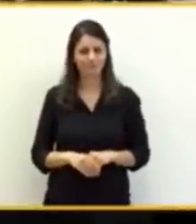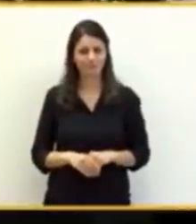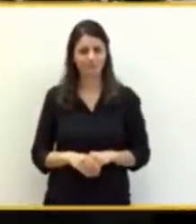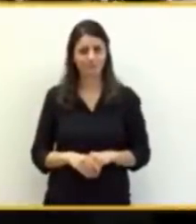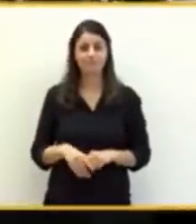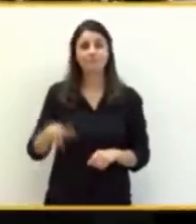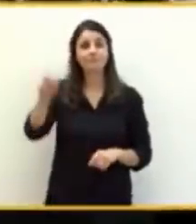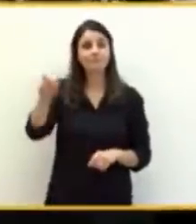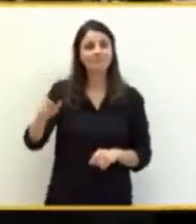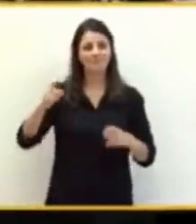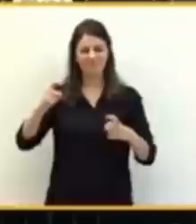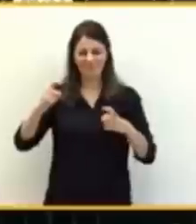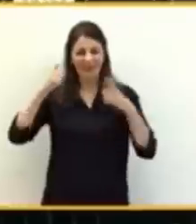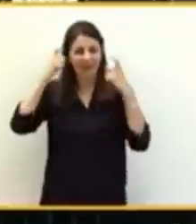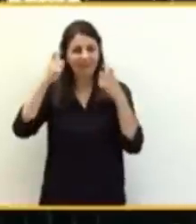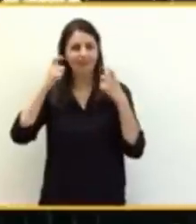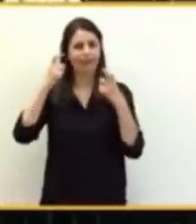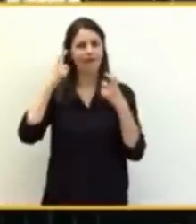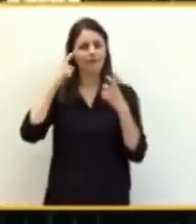¿Intentó usted esconder...?